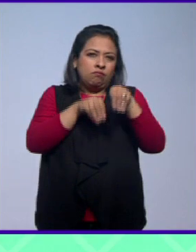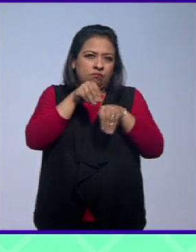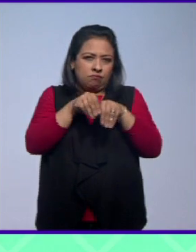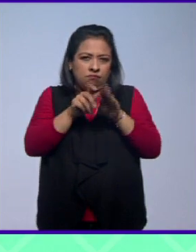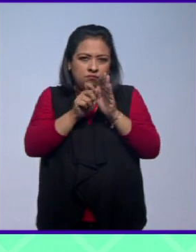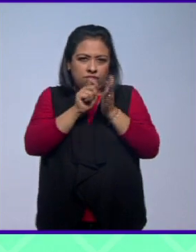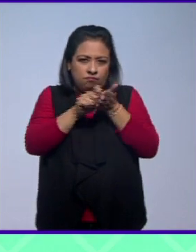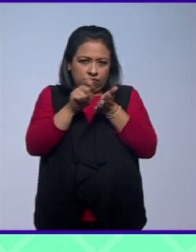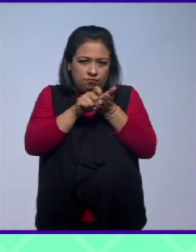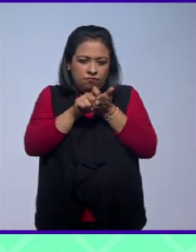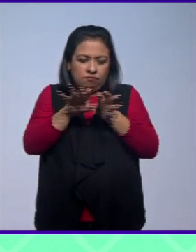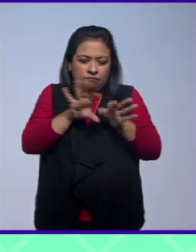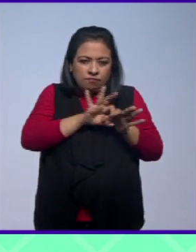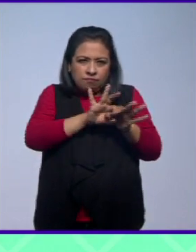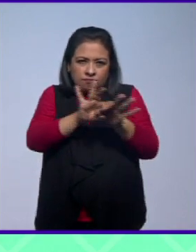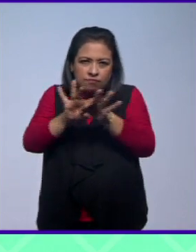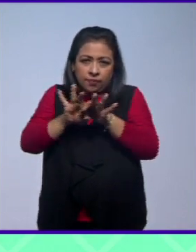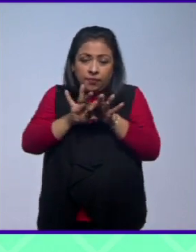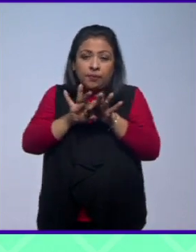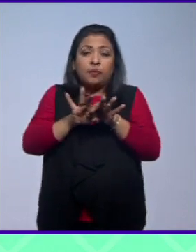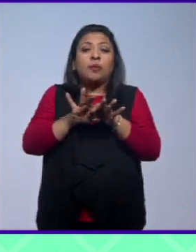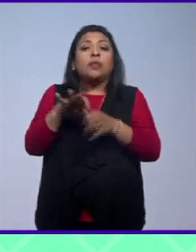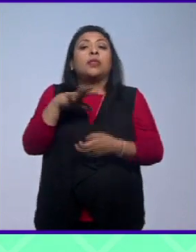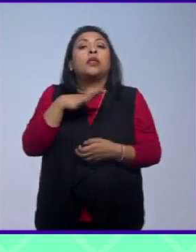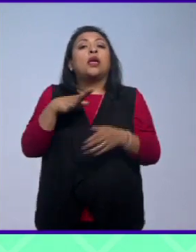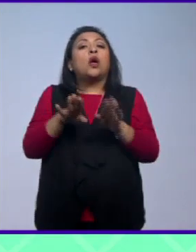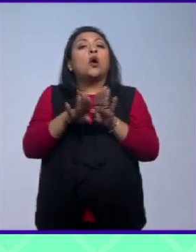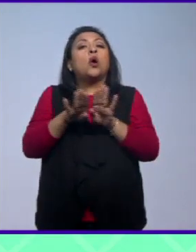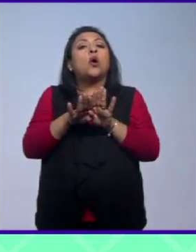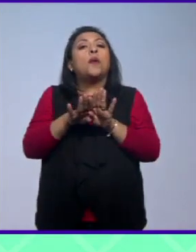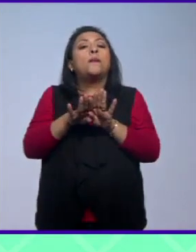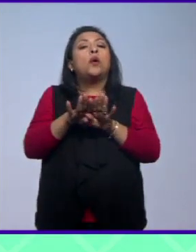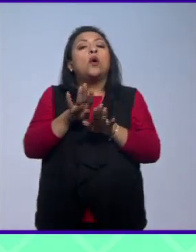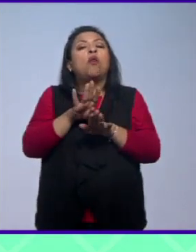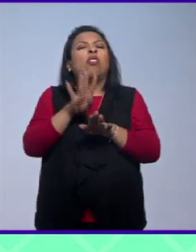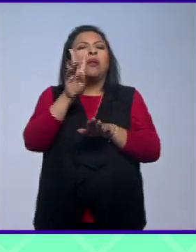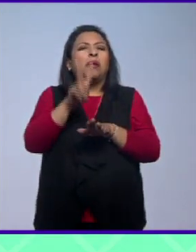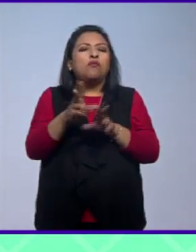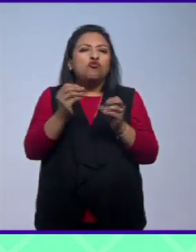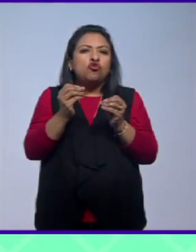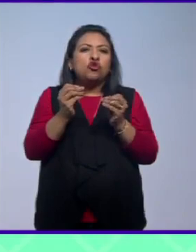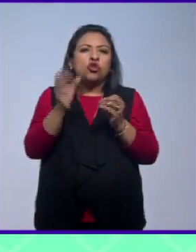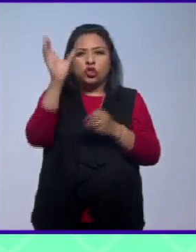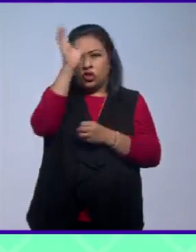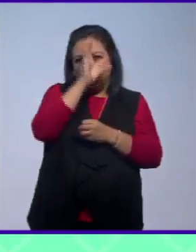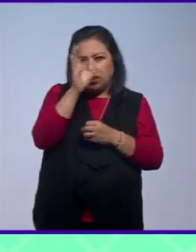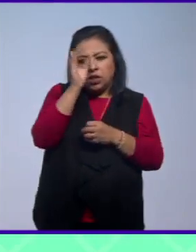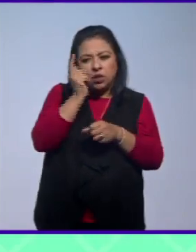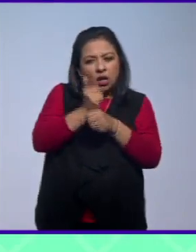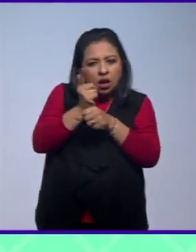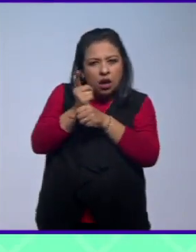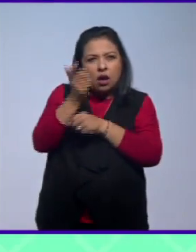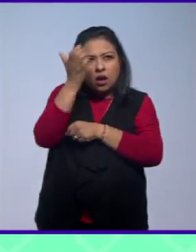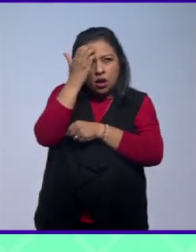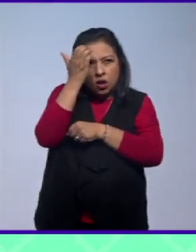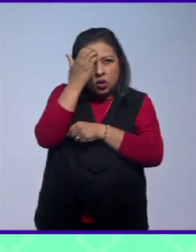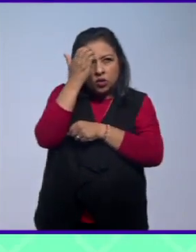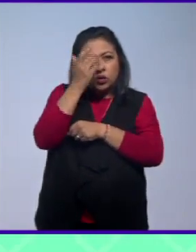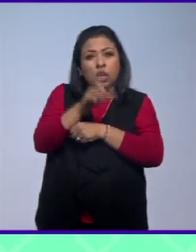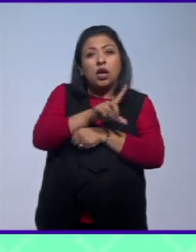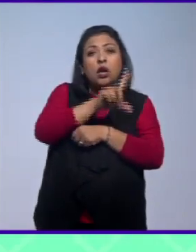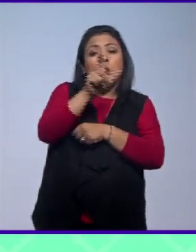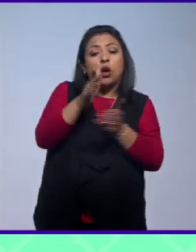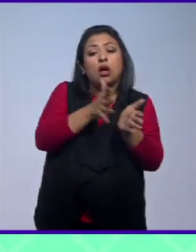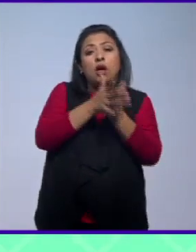y los va vanando entonces tiene como un acercamiento muy didáctico a la ciencia por una parte de estructura que luego